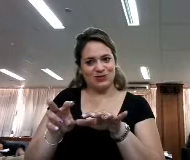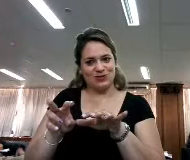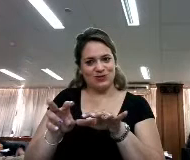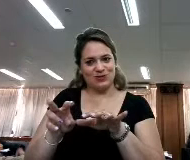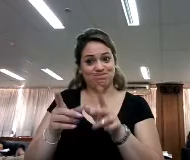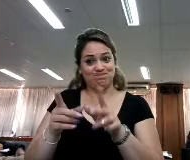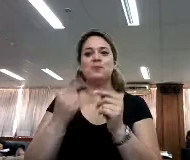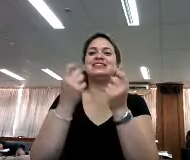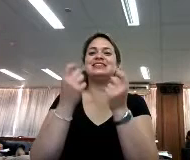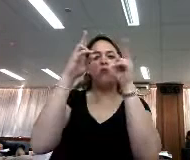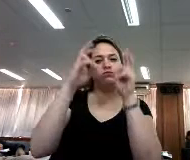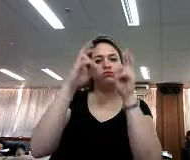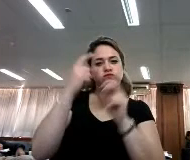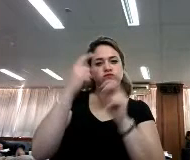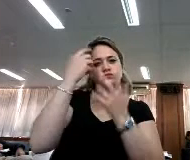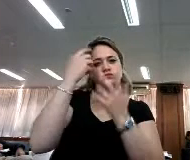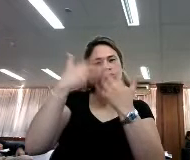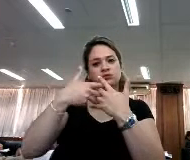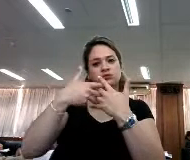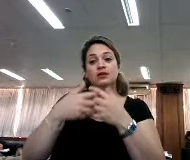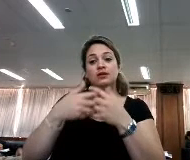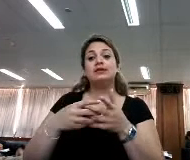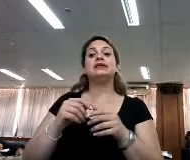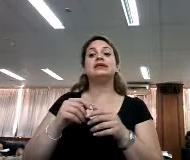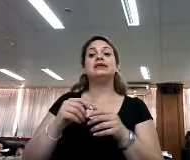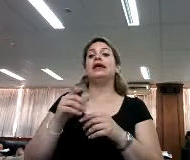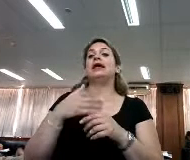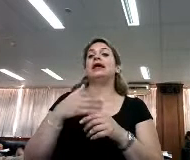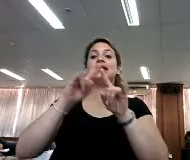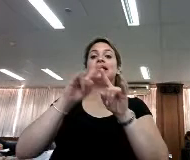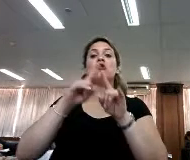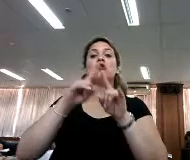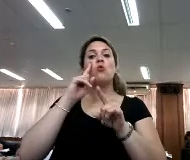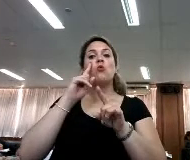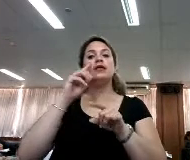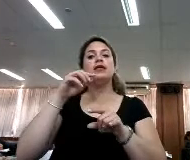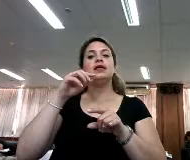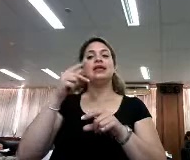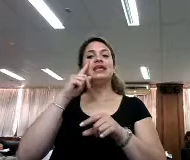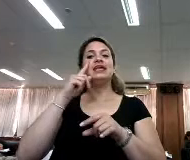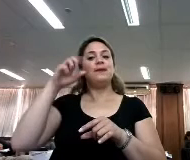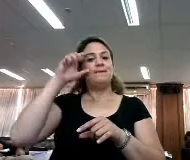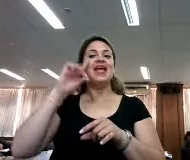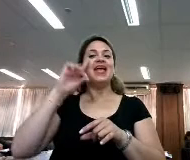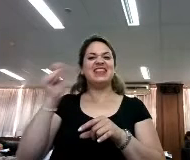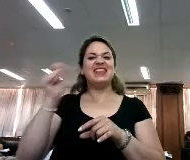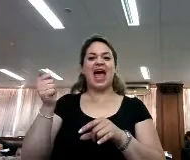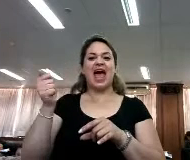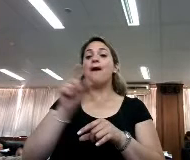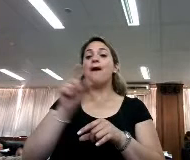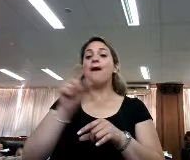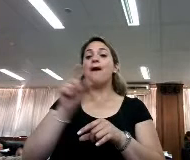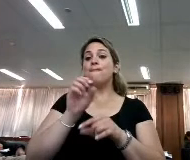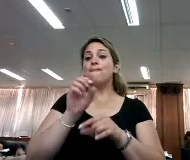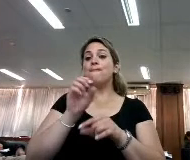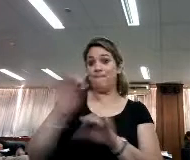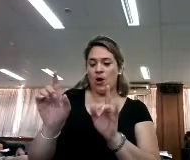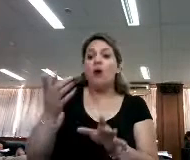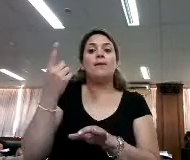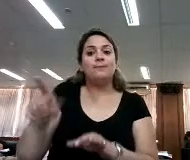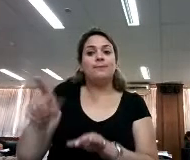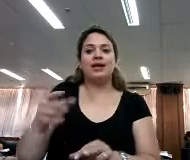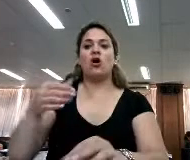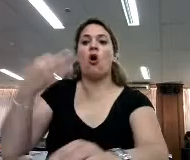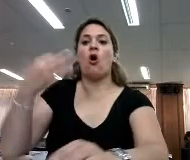hacer porque la Wikipedia no es que sea mala, puedes empezar a hacer algo con Wikipedia y de ahí tu obligación ni siquiera podrías, tu